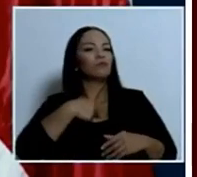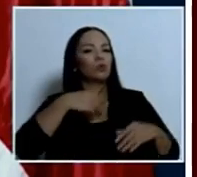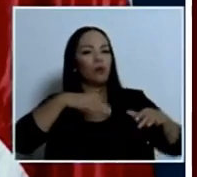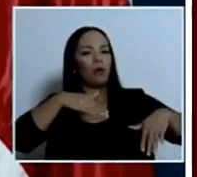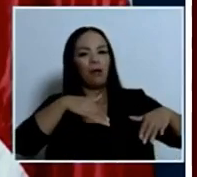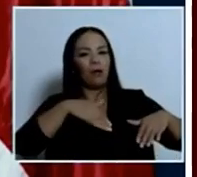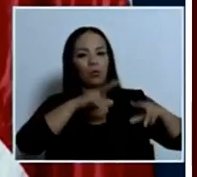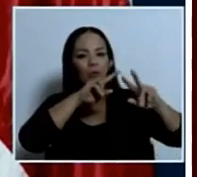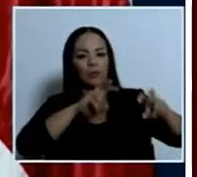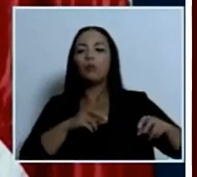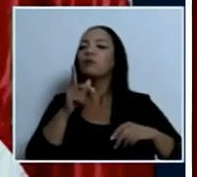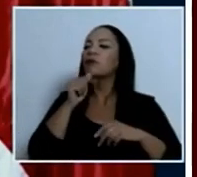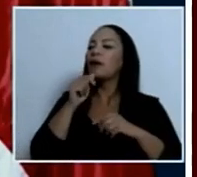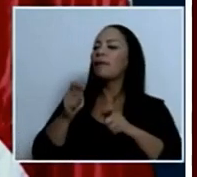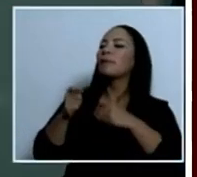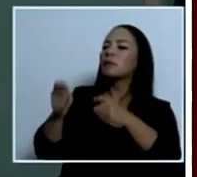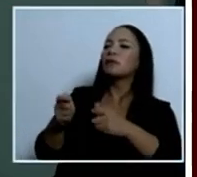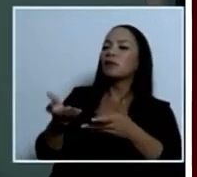presentó?